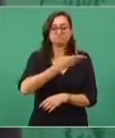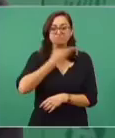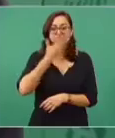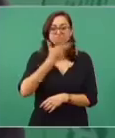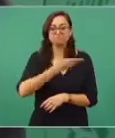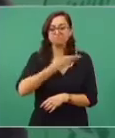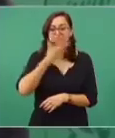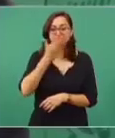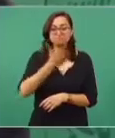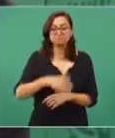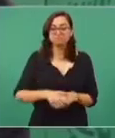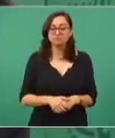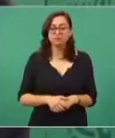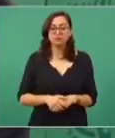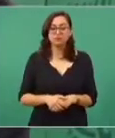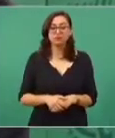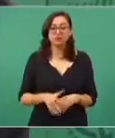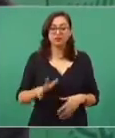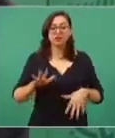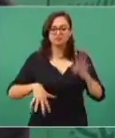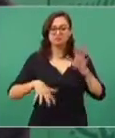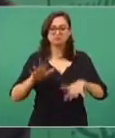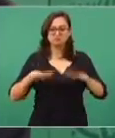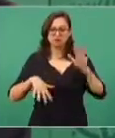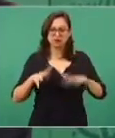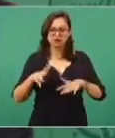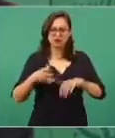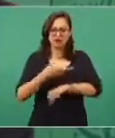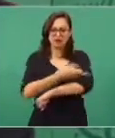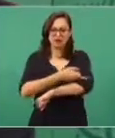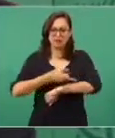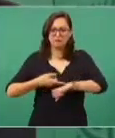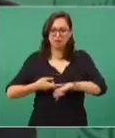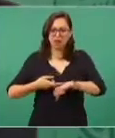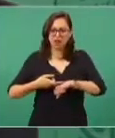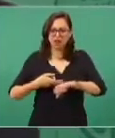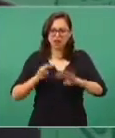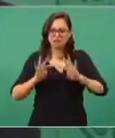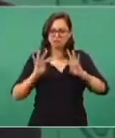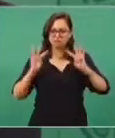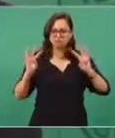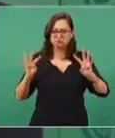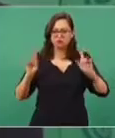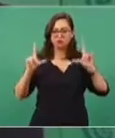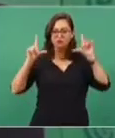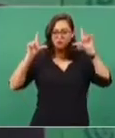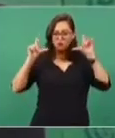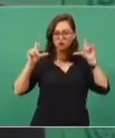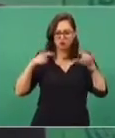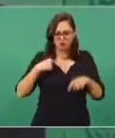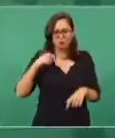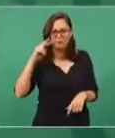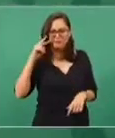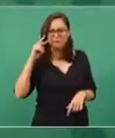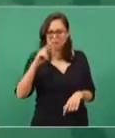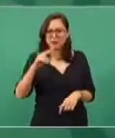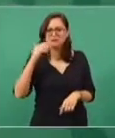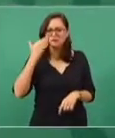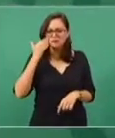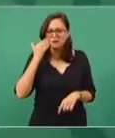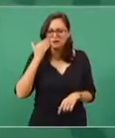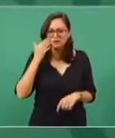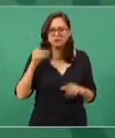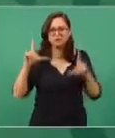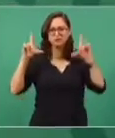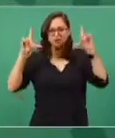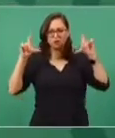A veces hay fotografías de toda una familia en las redes mostrando